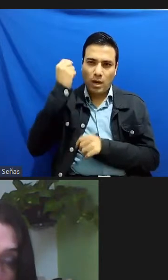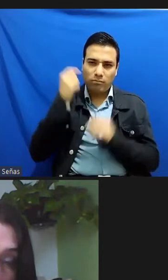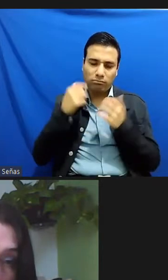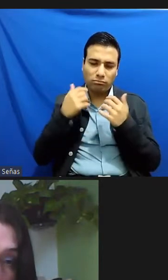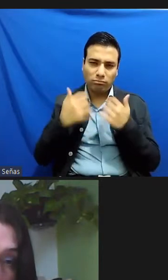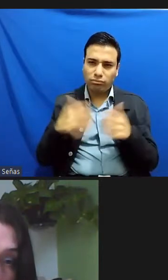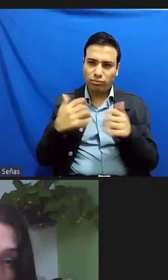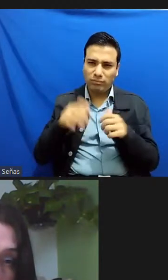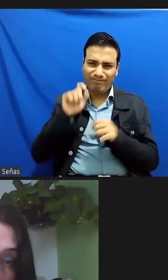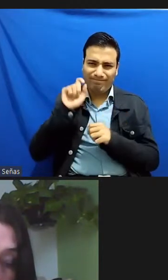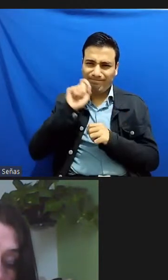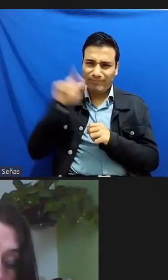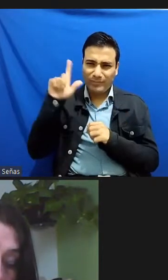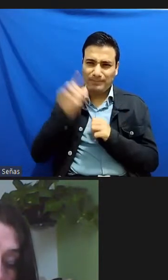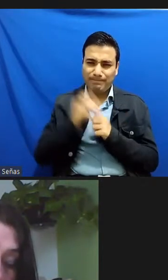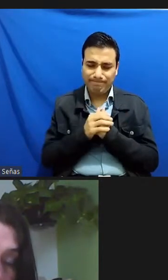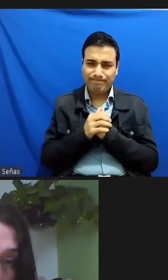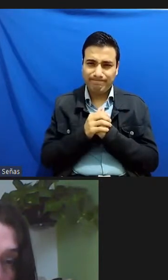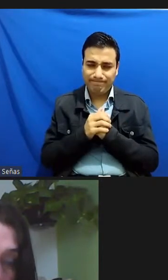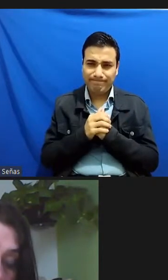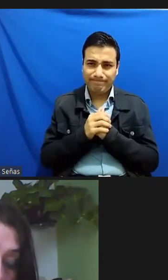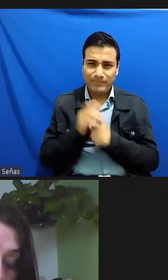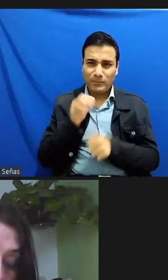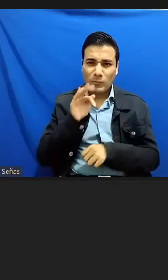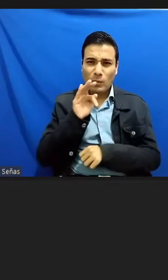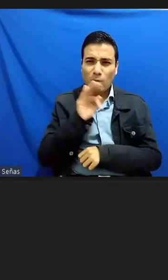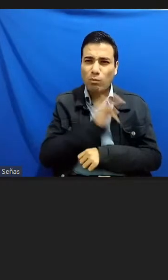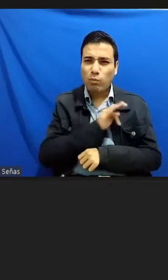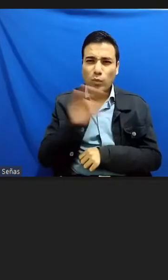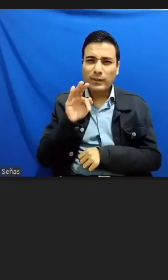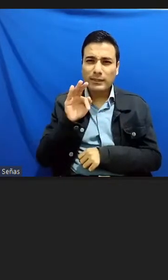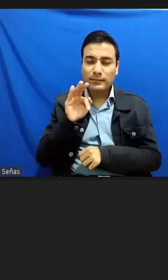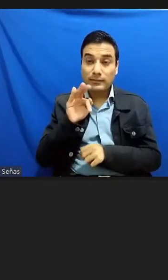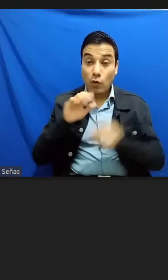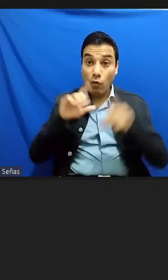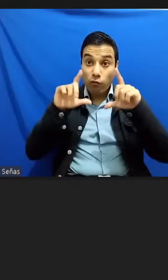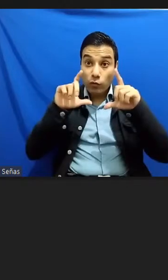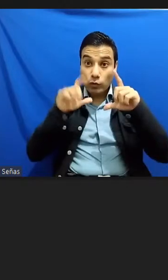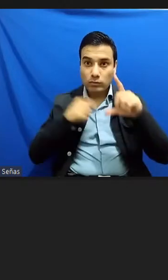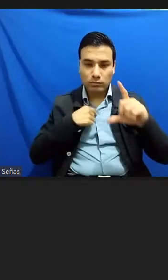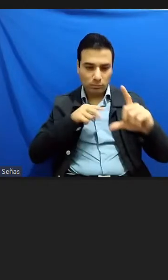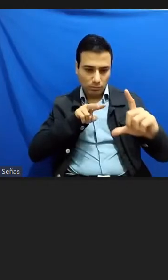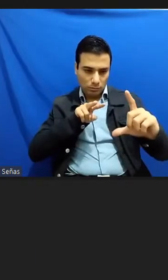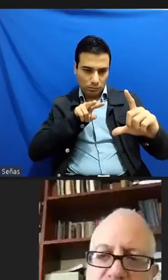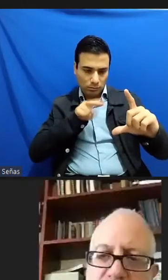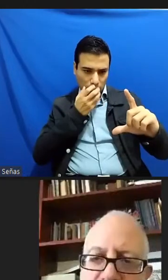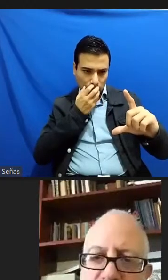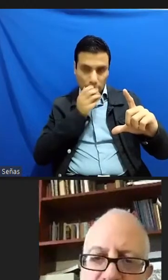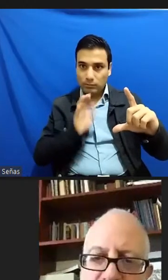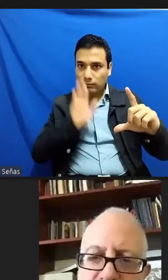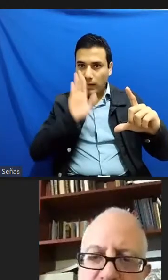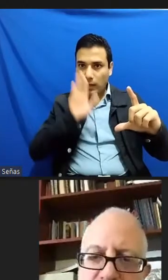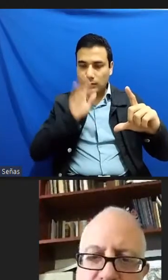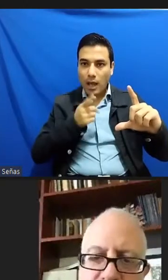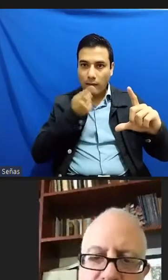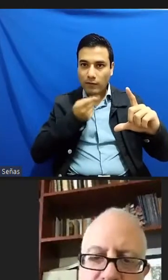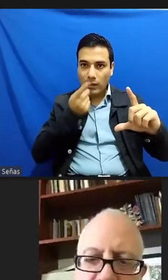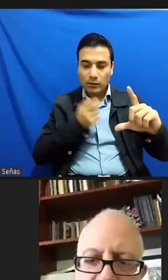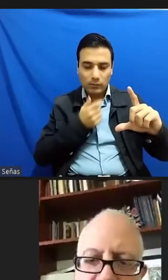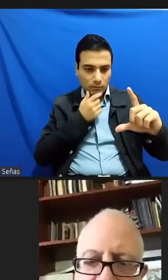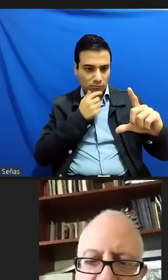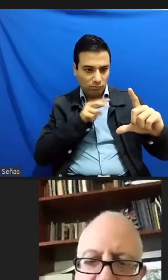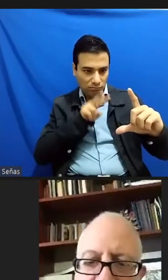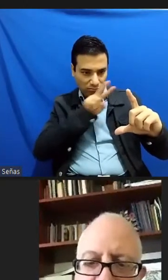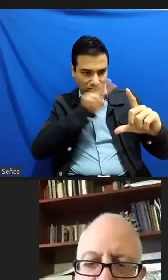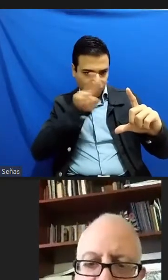que sea que te cuenten la foto ¿no? por lo cual muchos amigos que